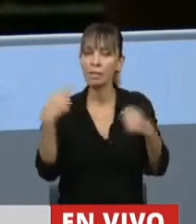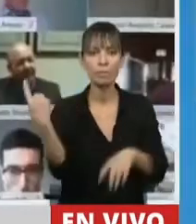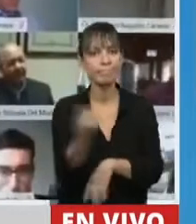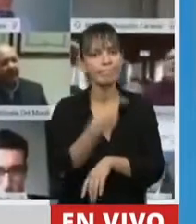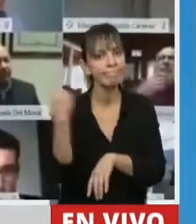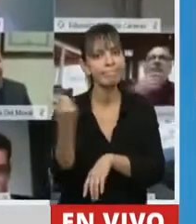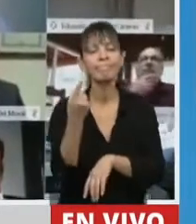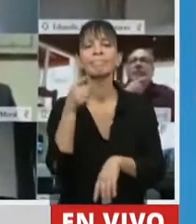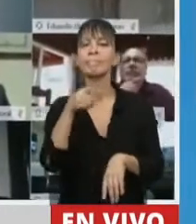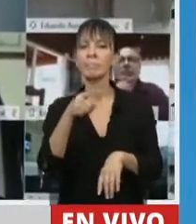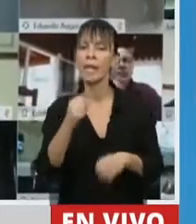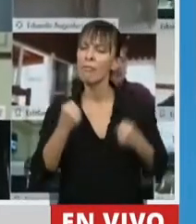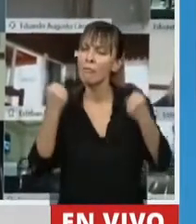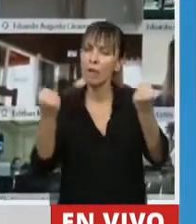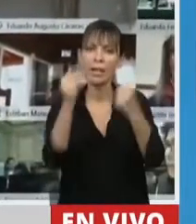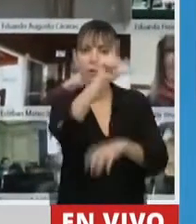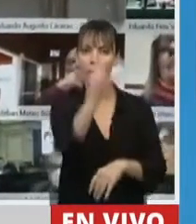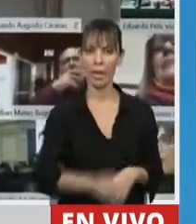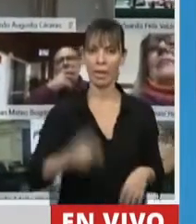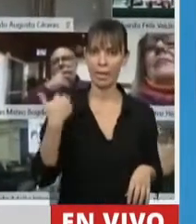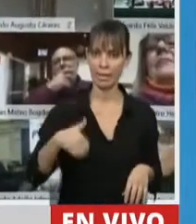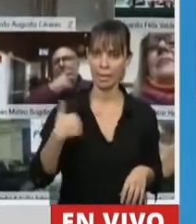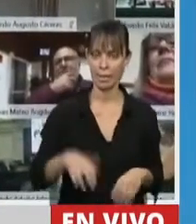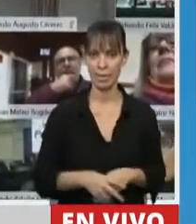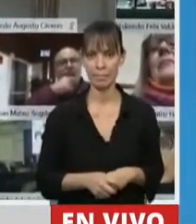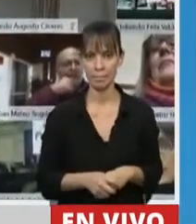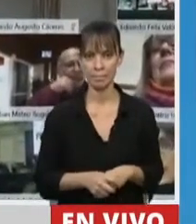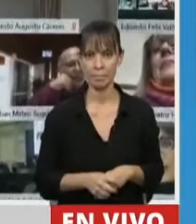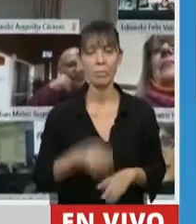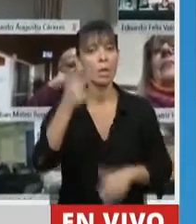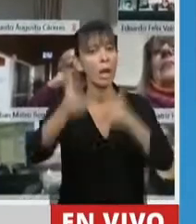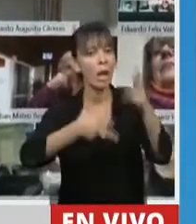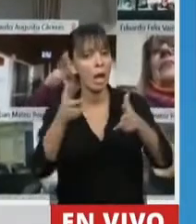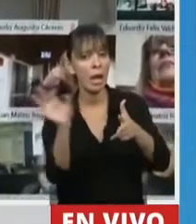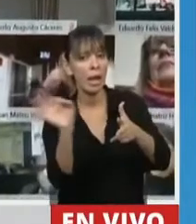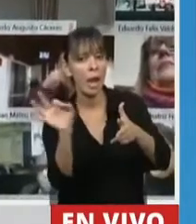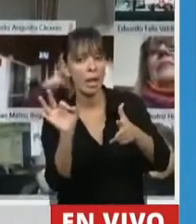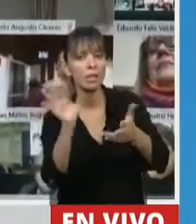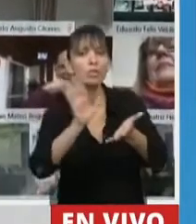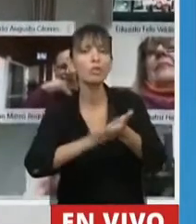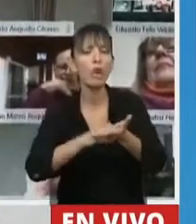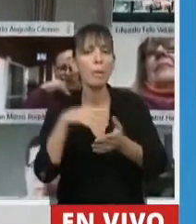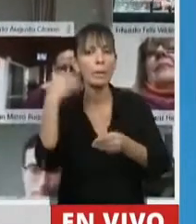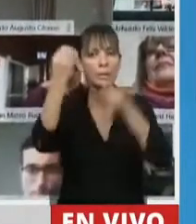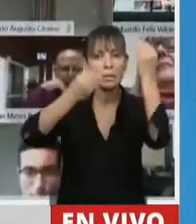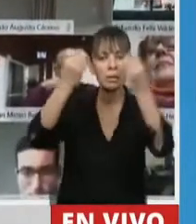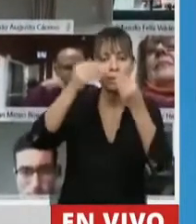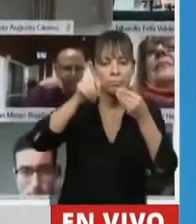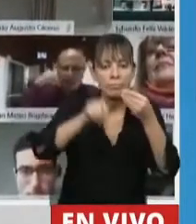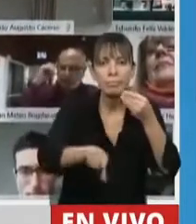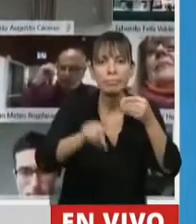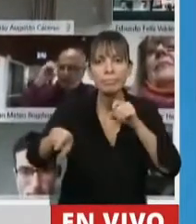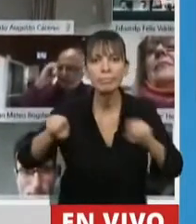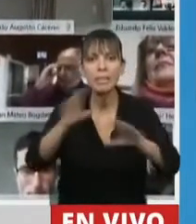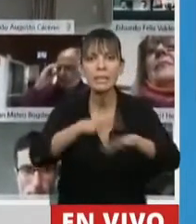docentes de nuestra hermosa Argentina. Pero nadie está hablando de la preocupación que tienen nuestros alumnos,